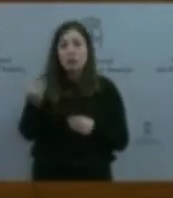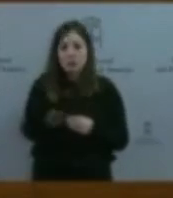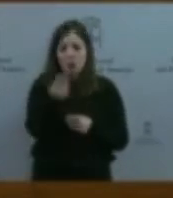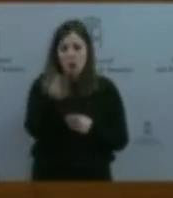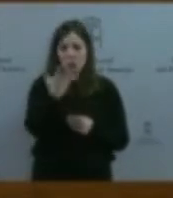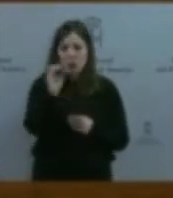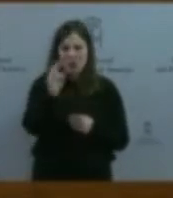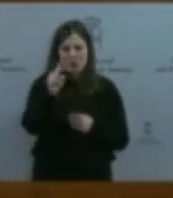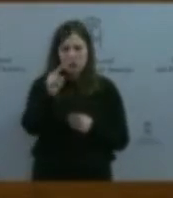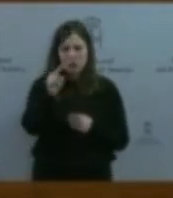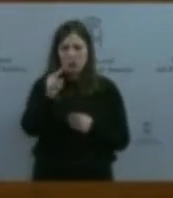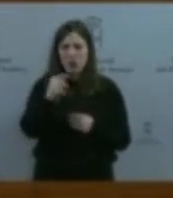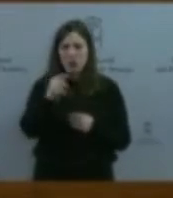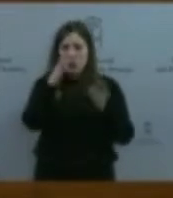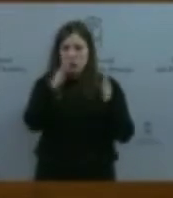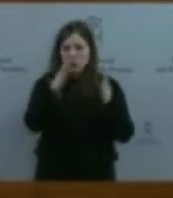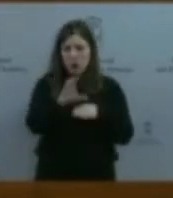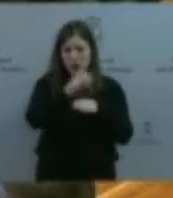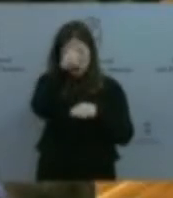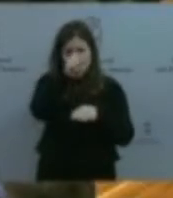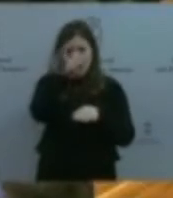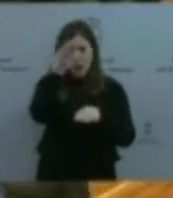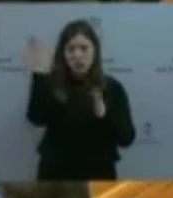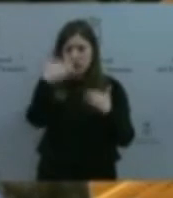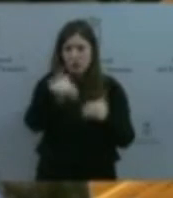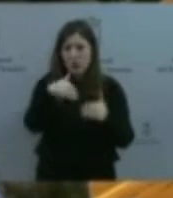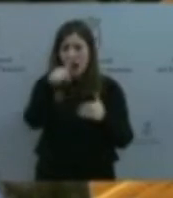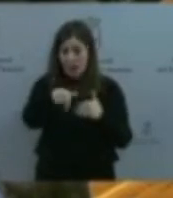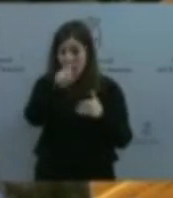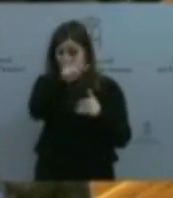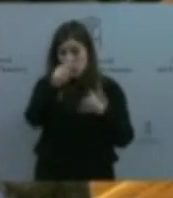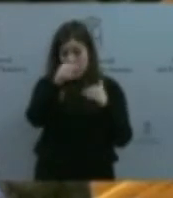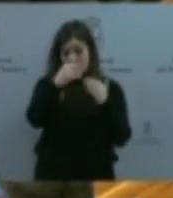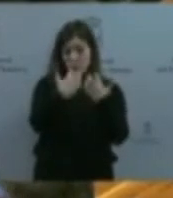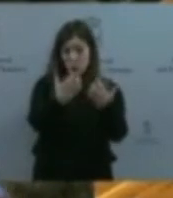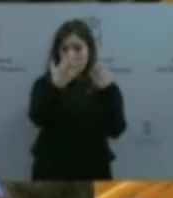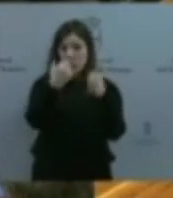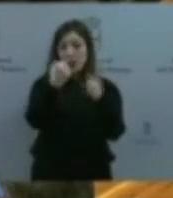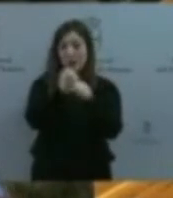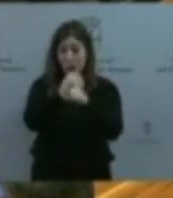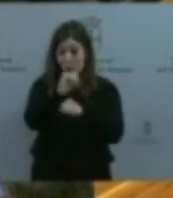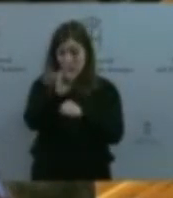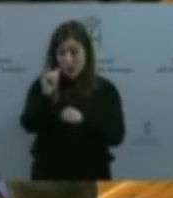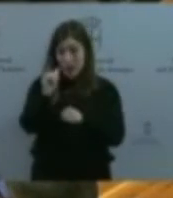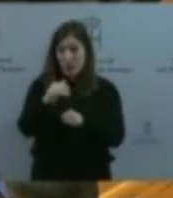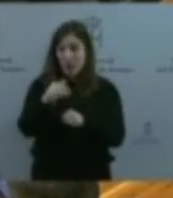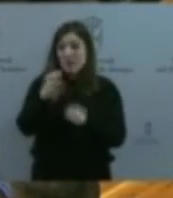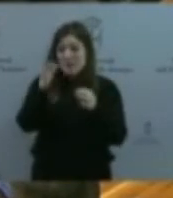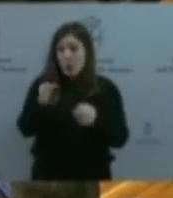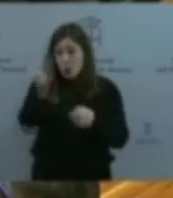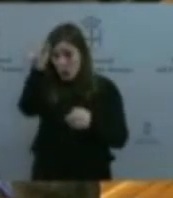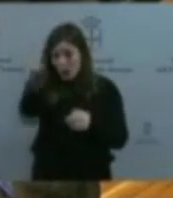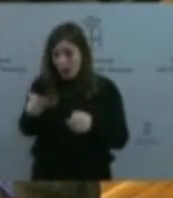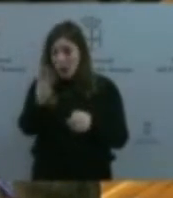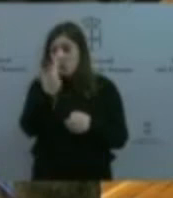tiene aquí los trabajadores y trabajadoras de Biogastur. Seguramente les encantará que usted, de manera normalizada, se pueda acercar a ellos y explicarle cómo está